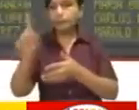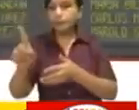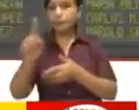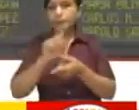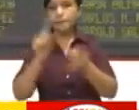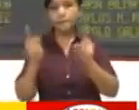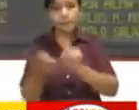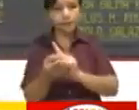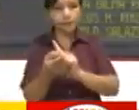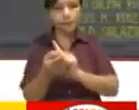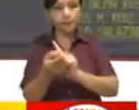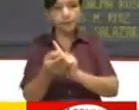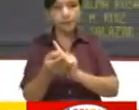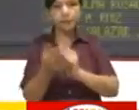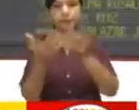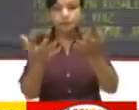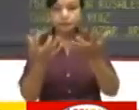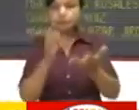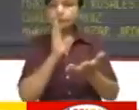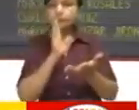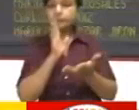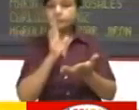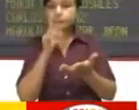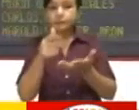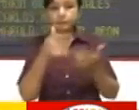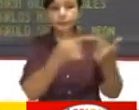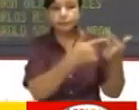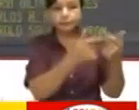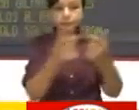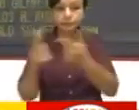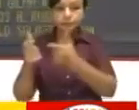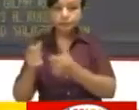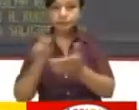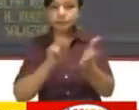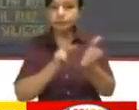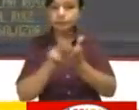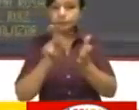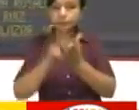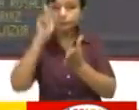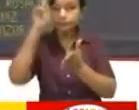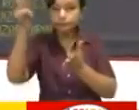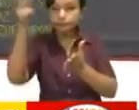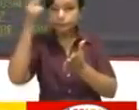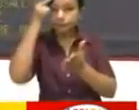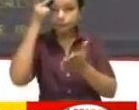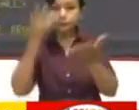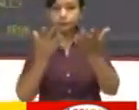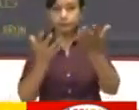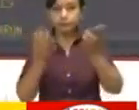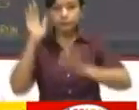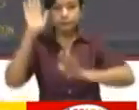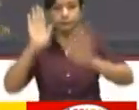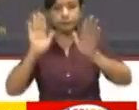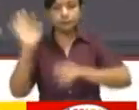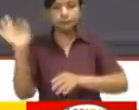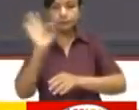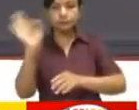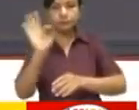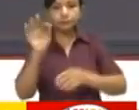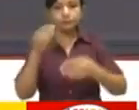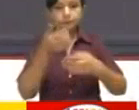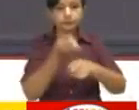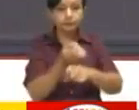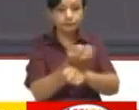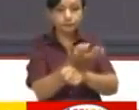reforma para referirnos a las ternas propuestas por los partidos políticos para la conformación de los